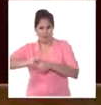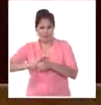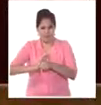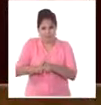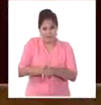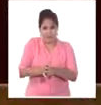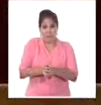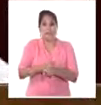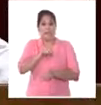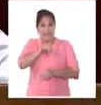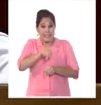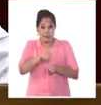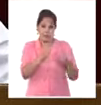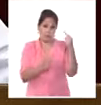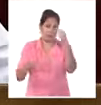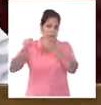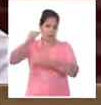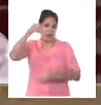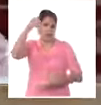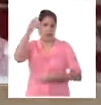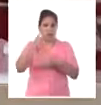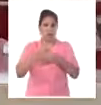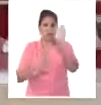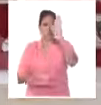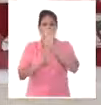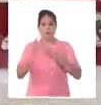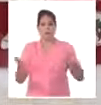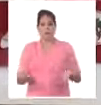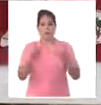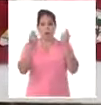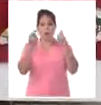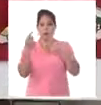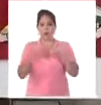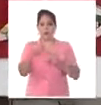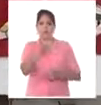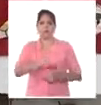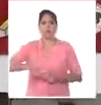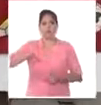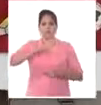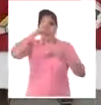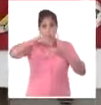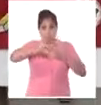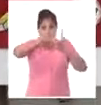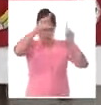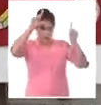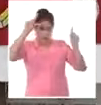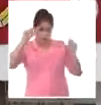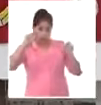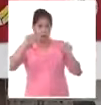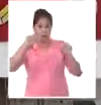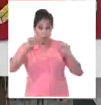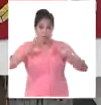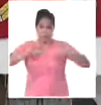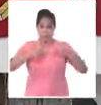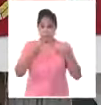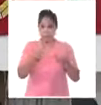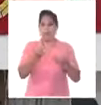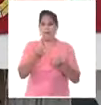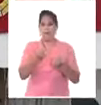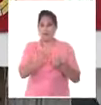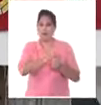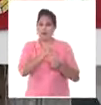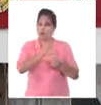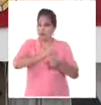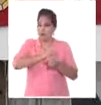constituye el principal obstáculo para el desarrollo económico y social de Cuba y que el imperialismo yanqui usa como